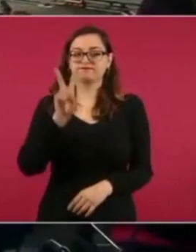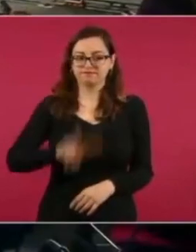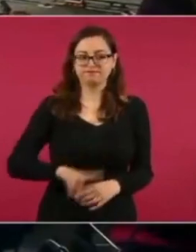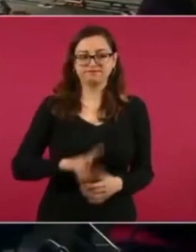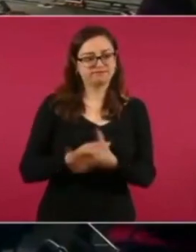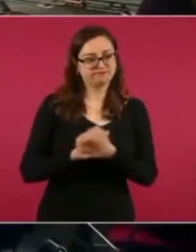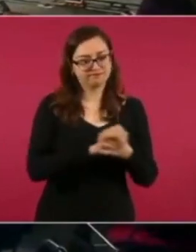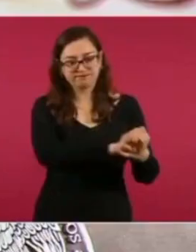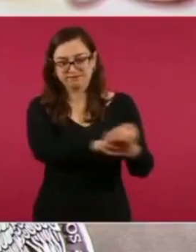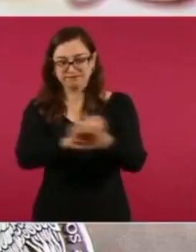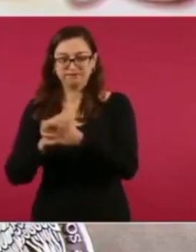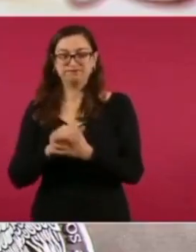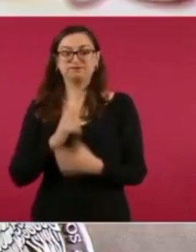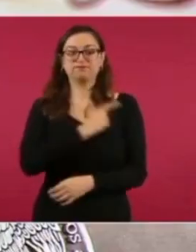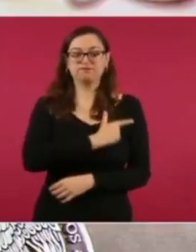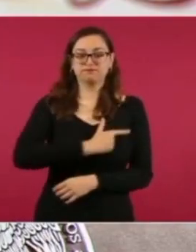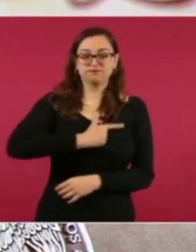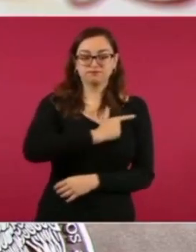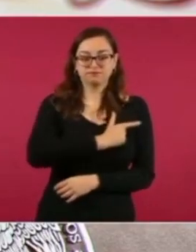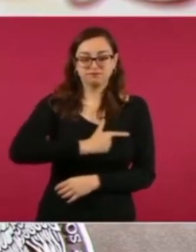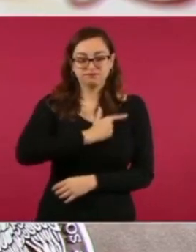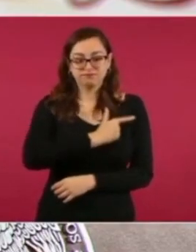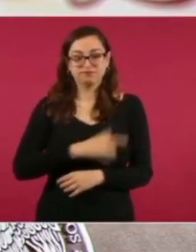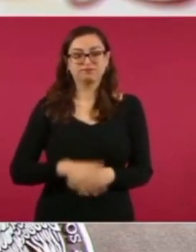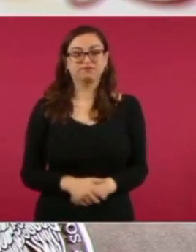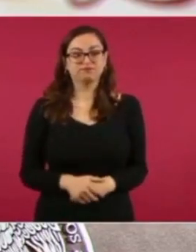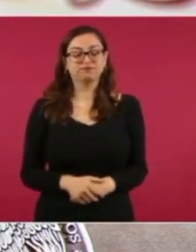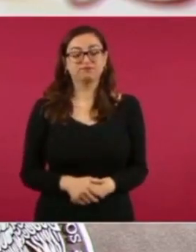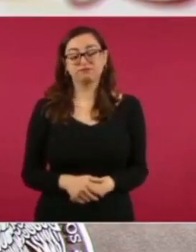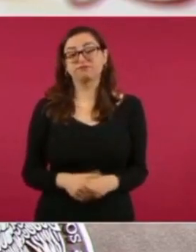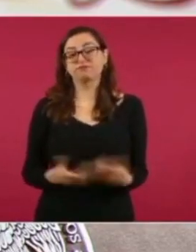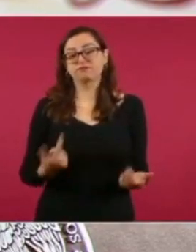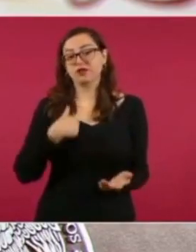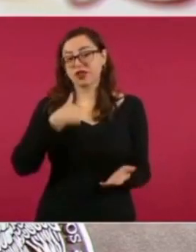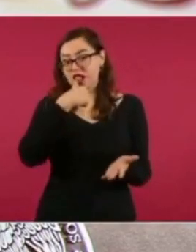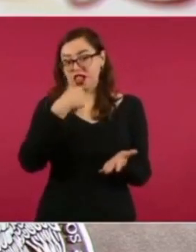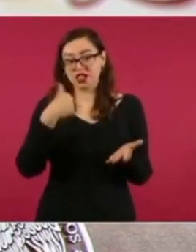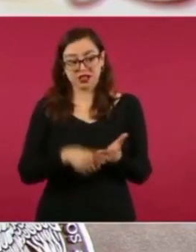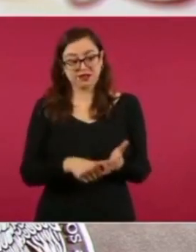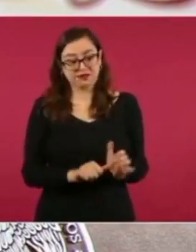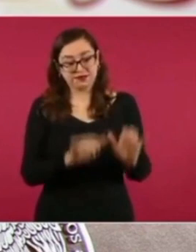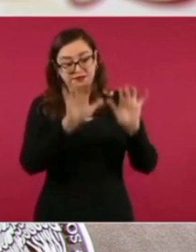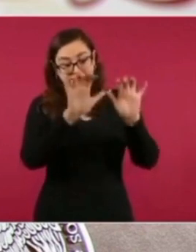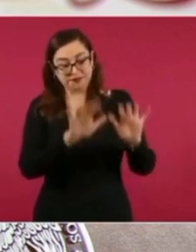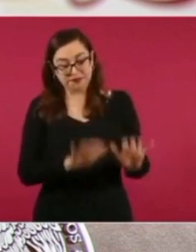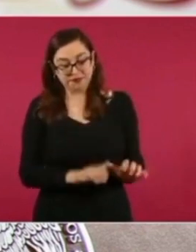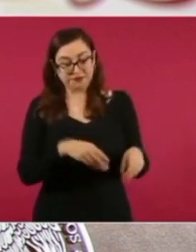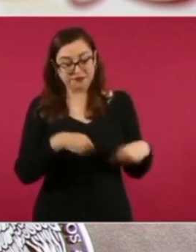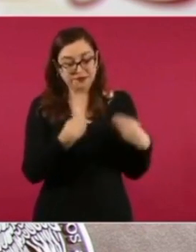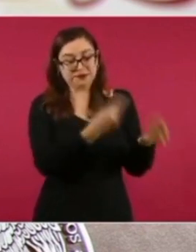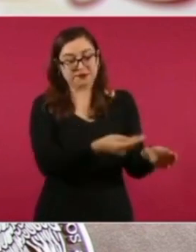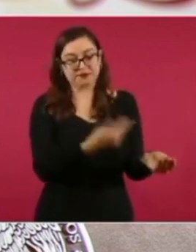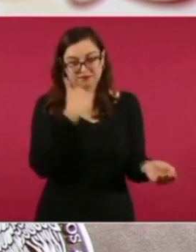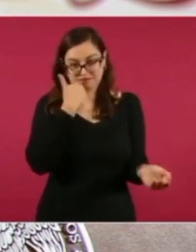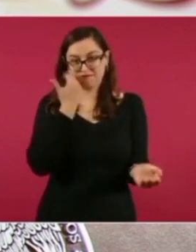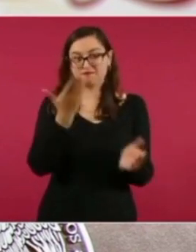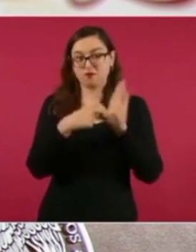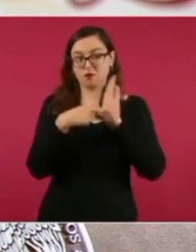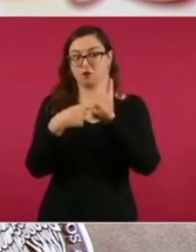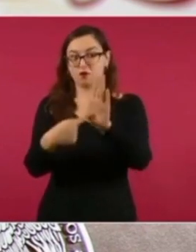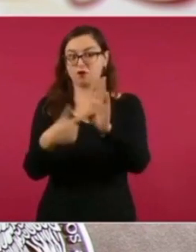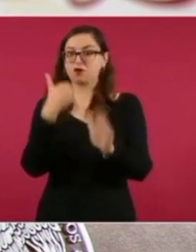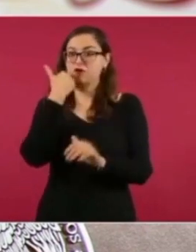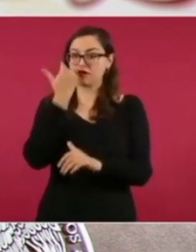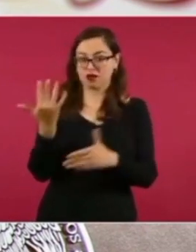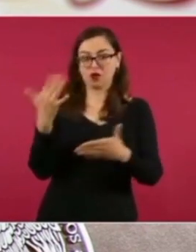Compartir con ustedes esta carta que el presidente me permite en estos momentos hacerla pública, porque me parece que es